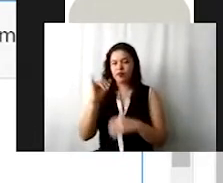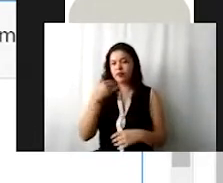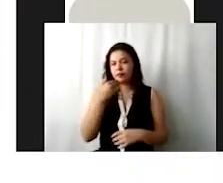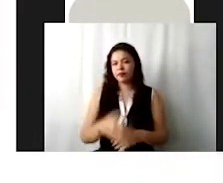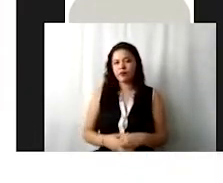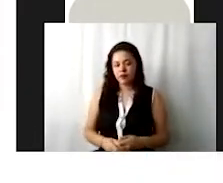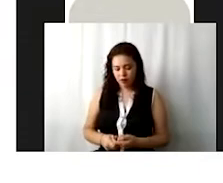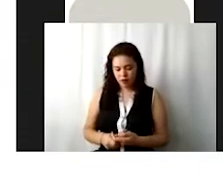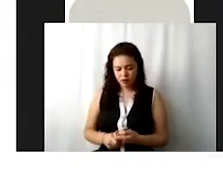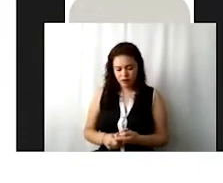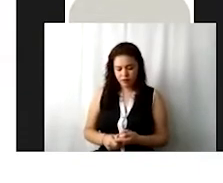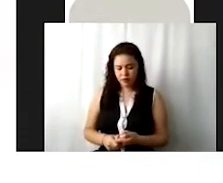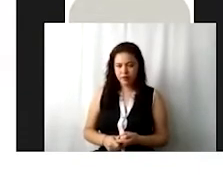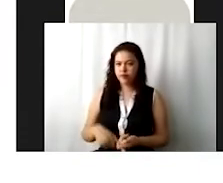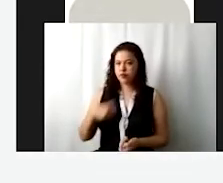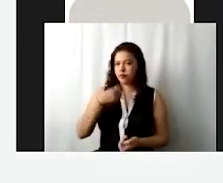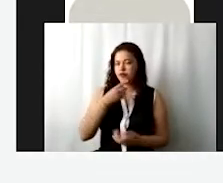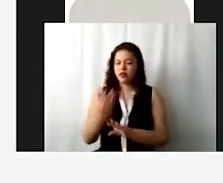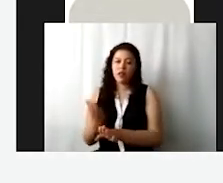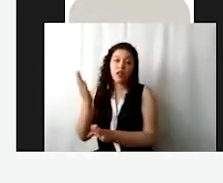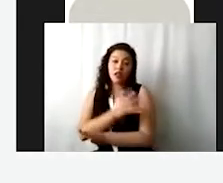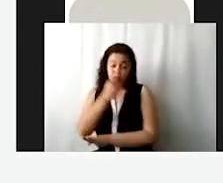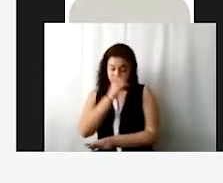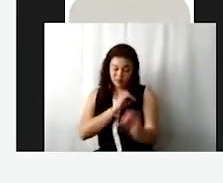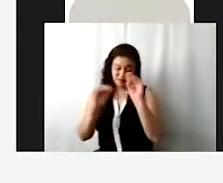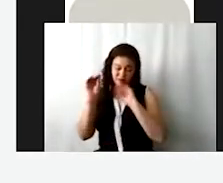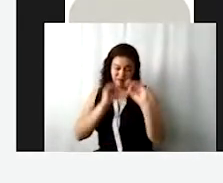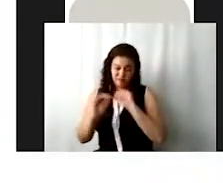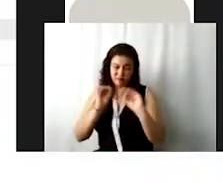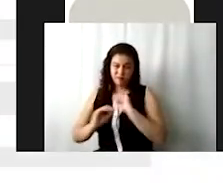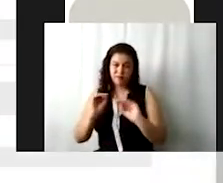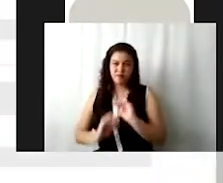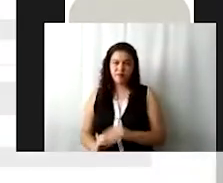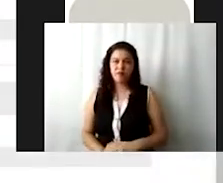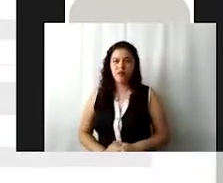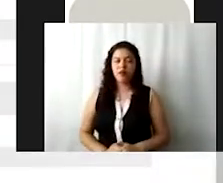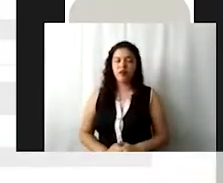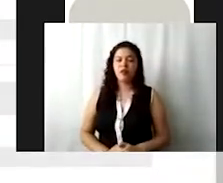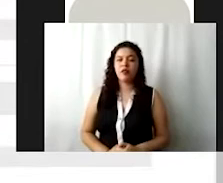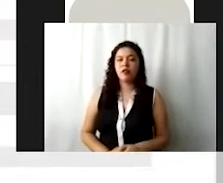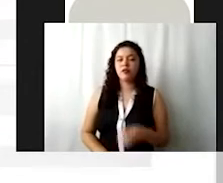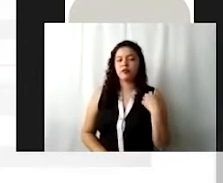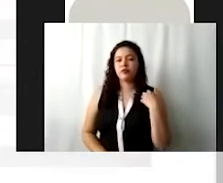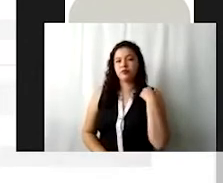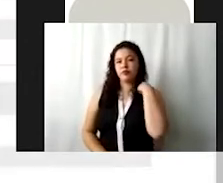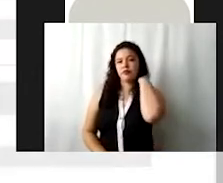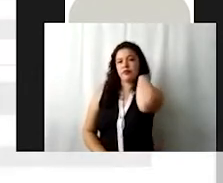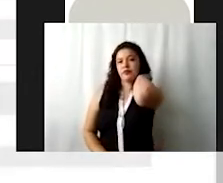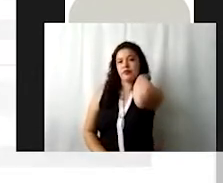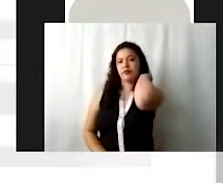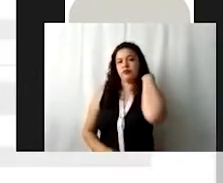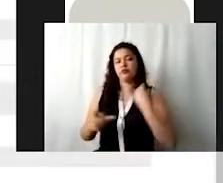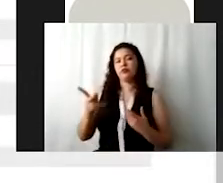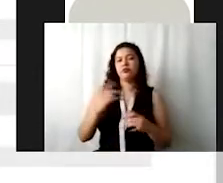yo les invito a que previo a comenzar el llenado de su información en el